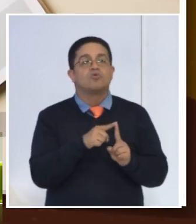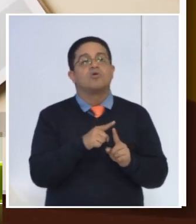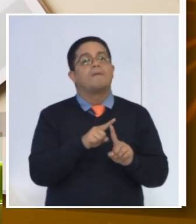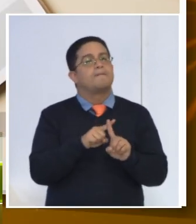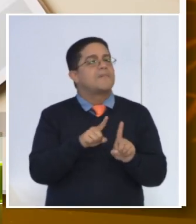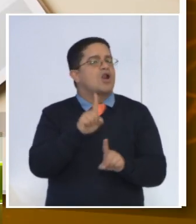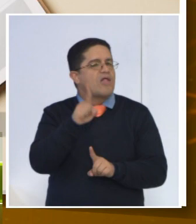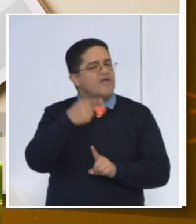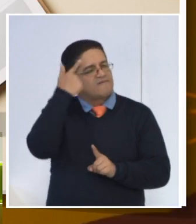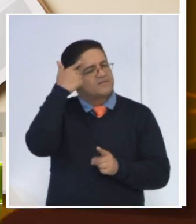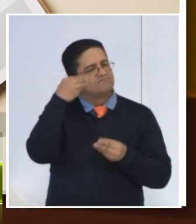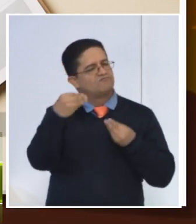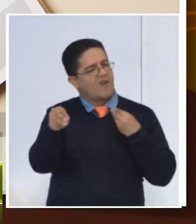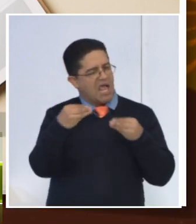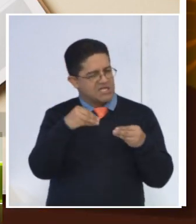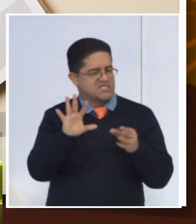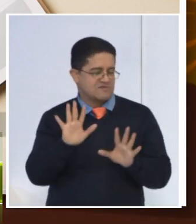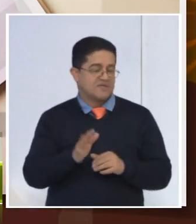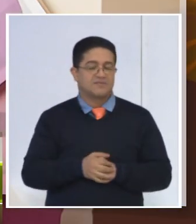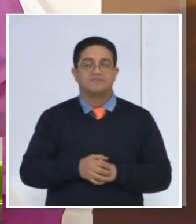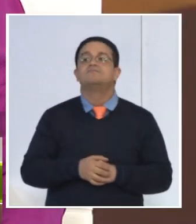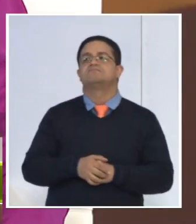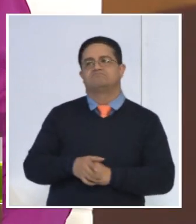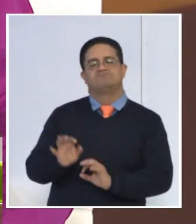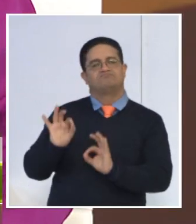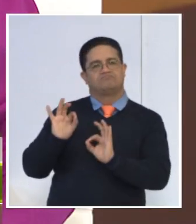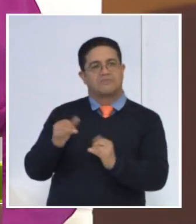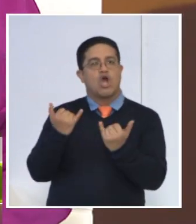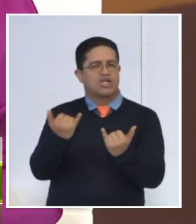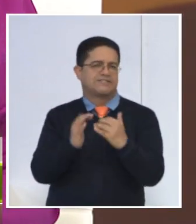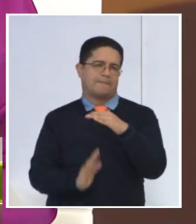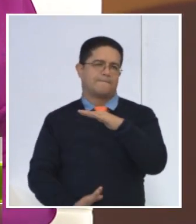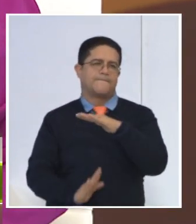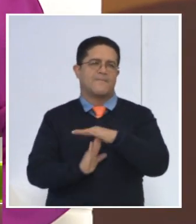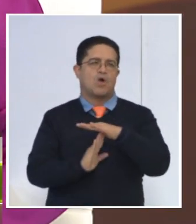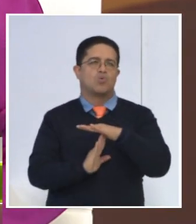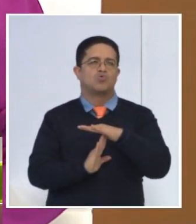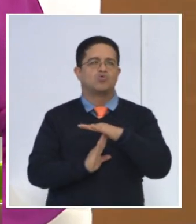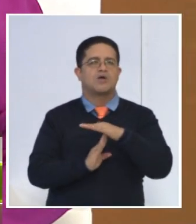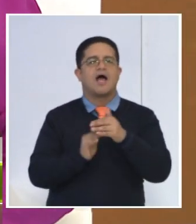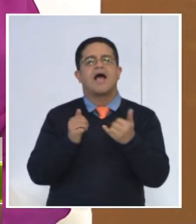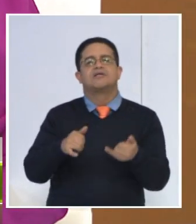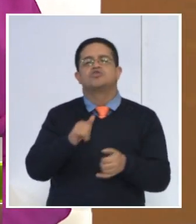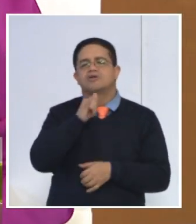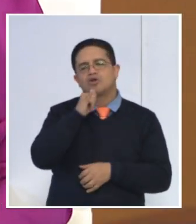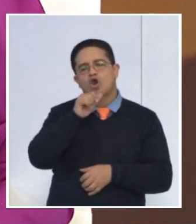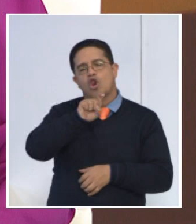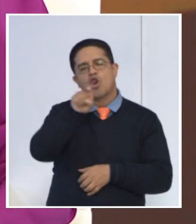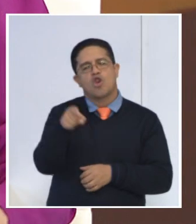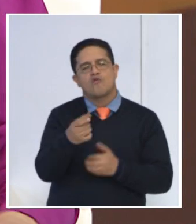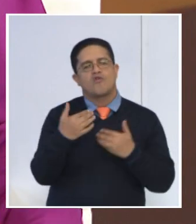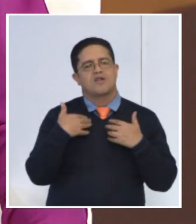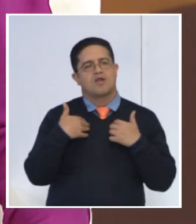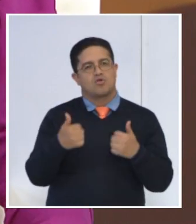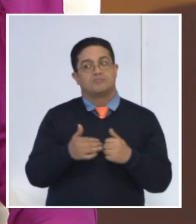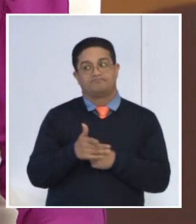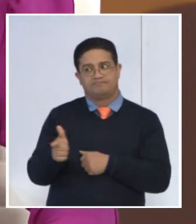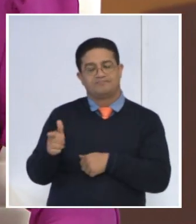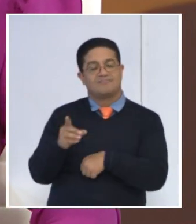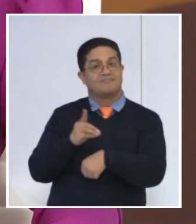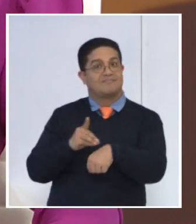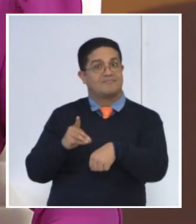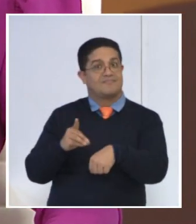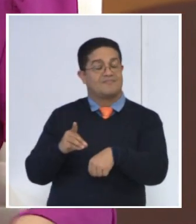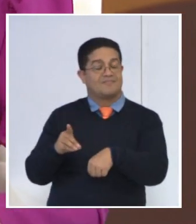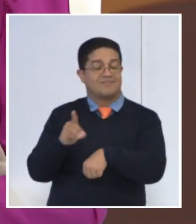debemos tenerlo dentro de nuestra planificación. Por supuesto. Vamos a irnos a una pausa aquí en Noticias Club Visión Salud. Emil Díaz nos seguirá